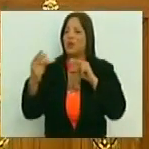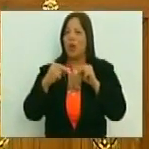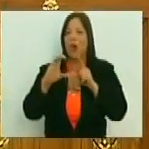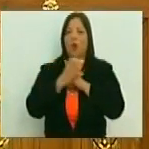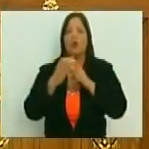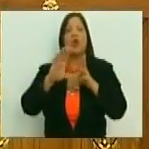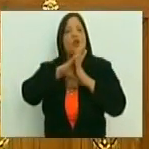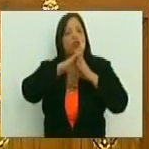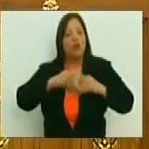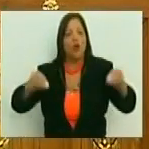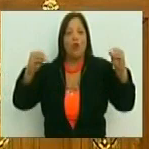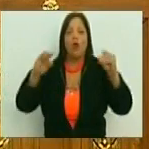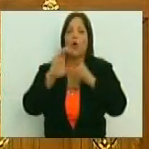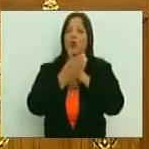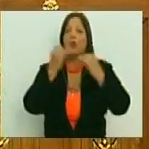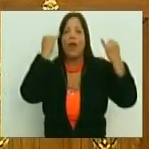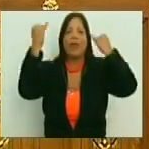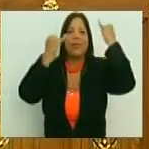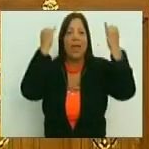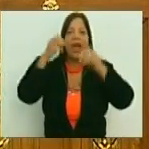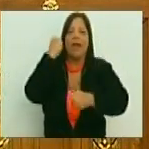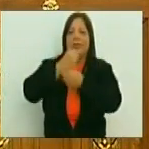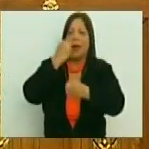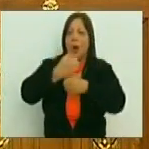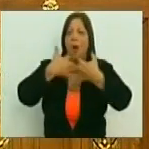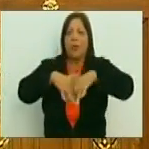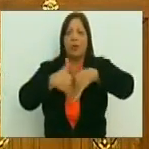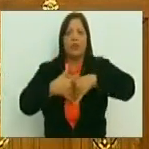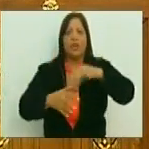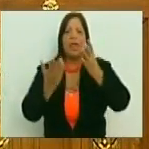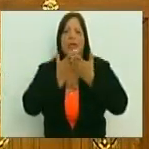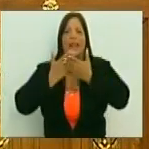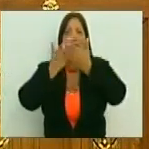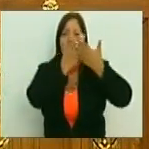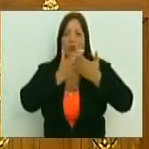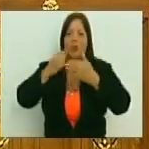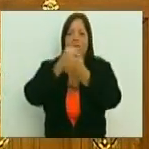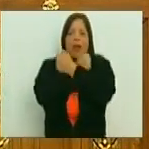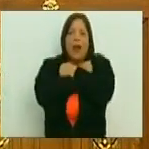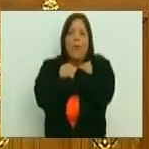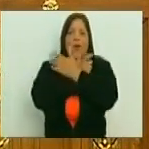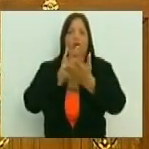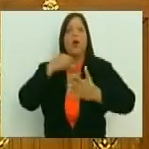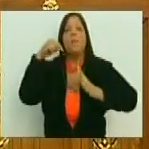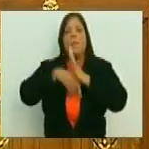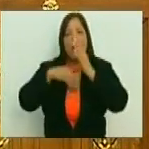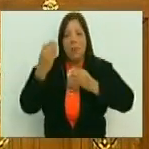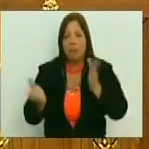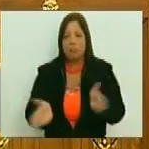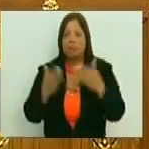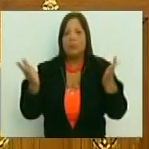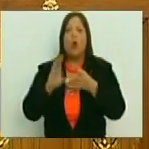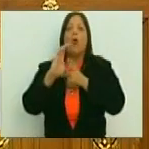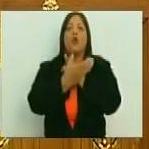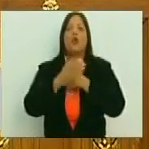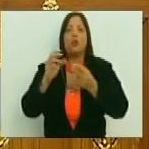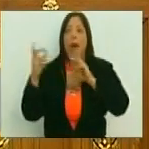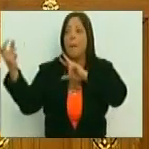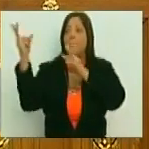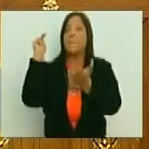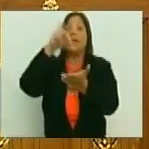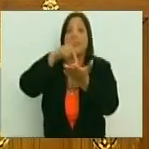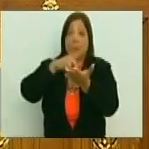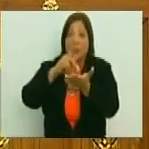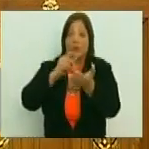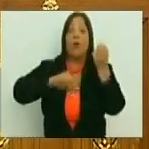como un todo, la cultura de las ideas, del trabajo productivo, del estudio, del amor. Vamos a seguir fomentando la cultura de la participación